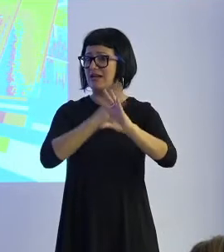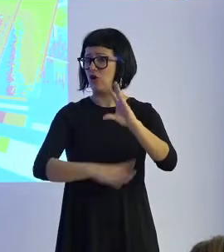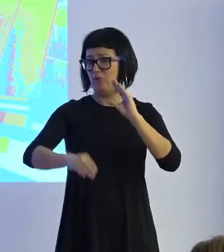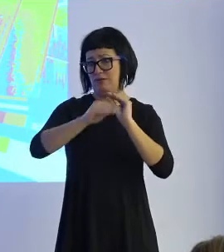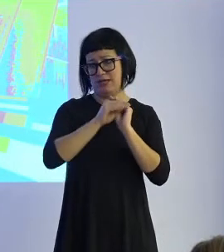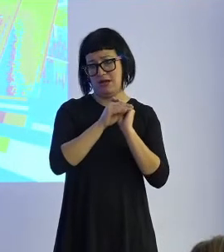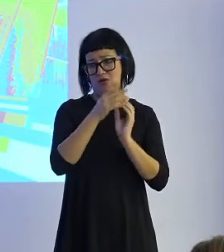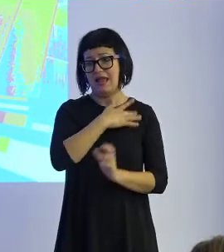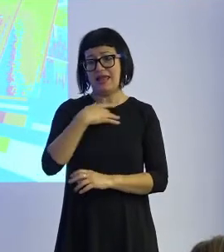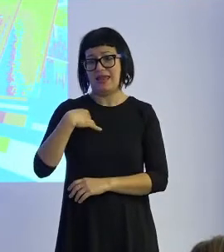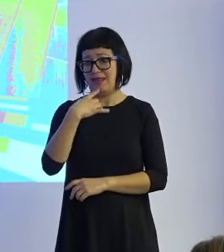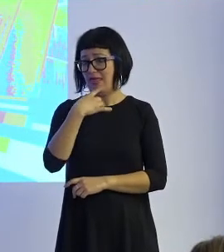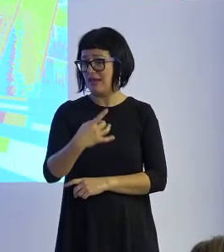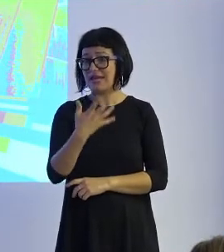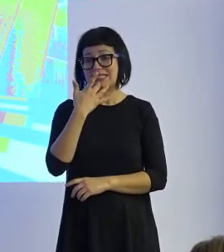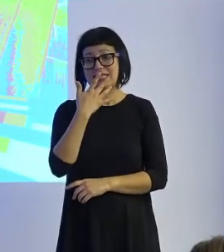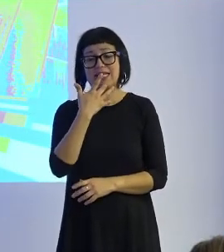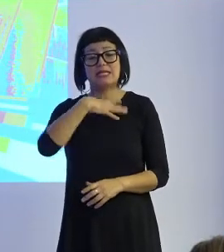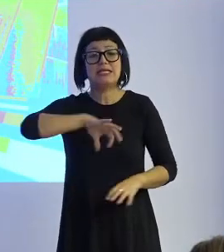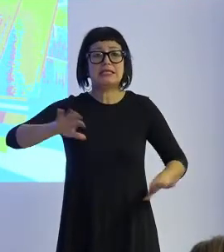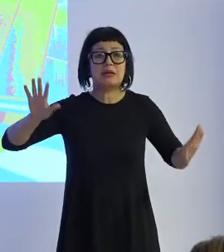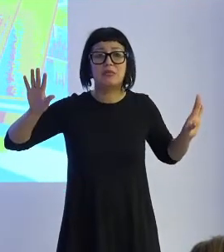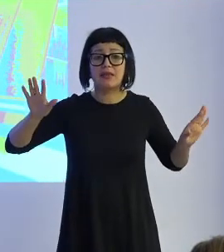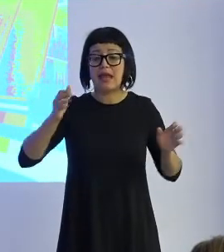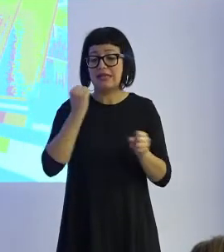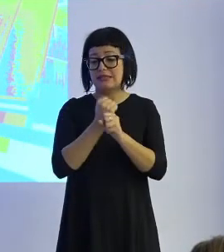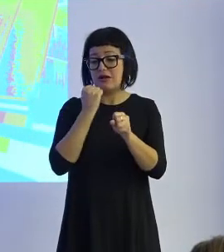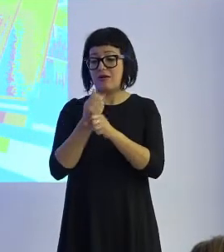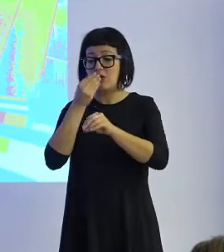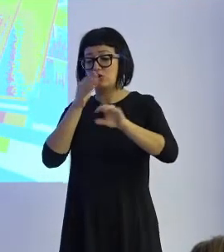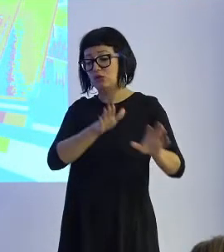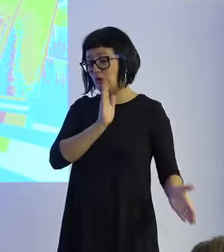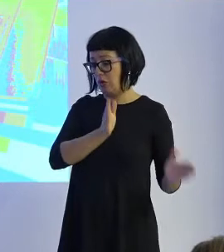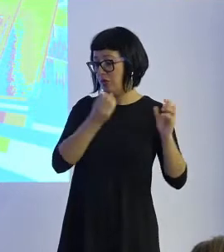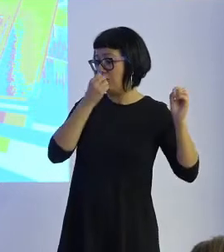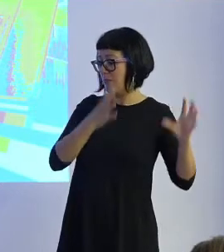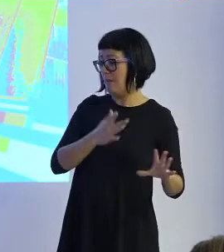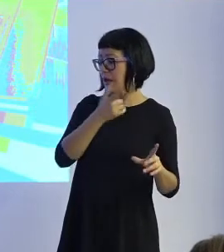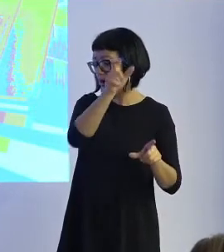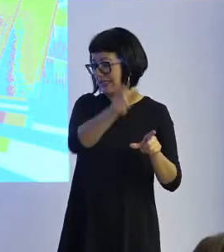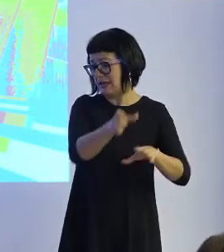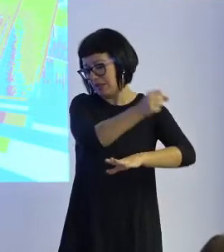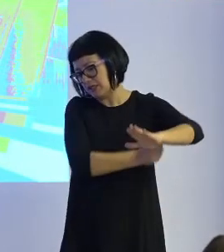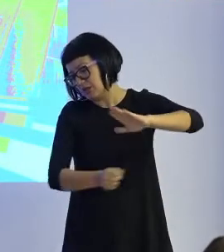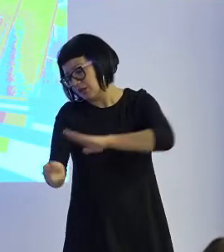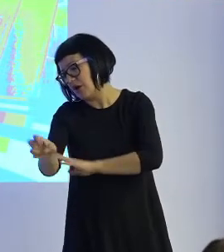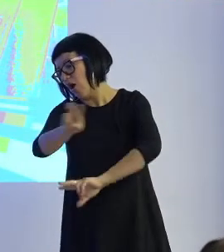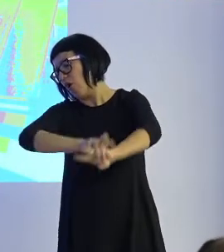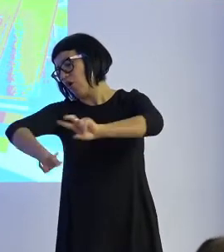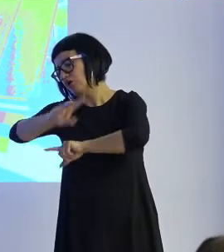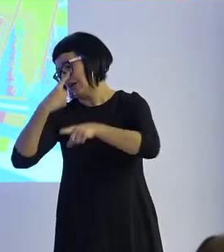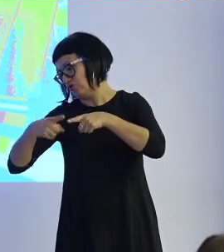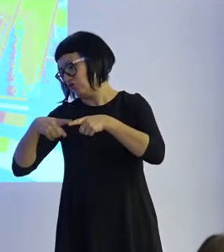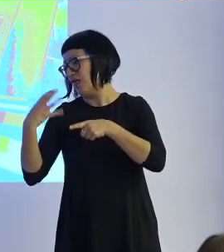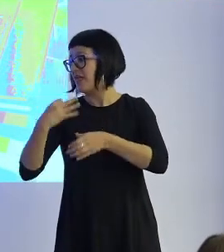si se puede de alguna forma sustituir ese trabajo por el robot bien pero a esa persona se le va a buscar que haga otras